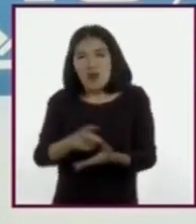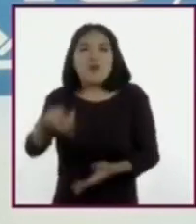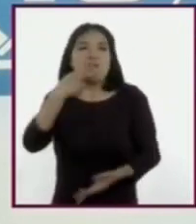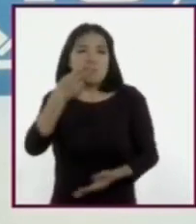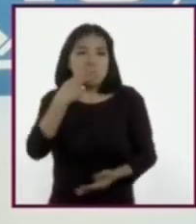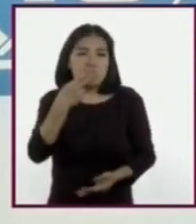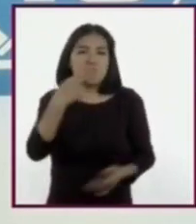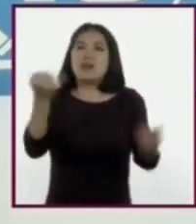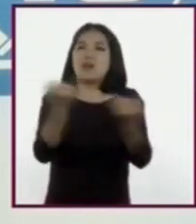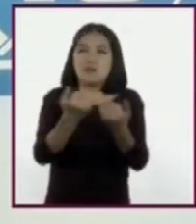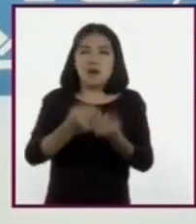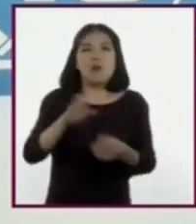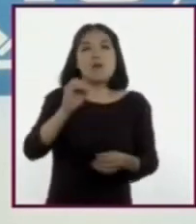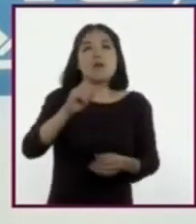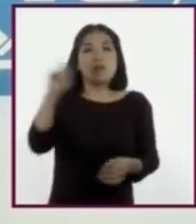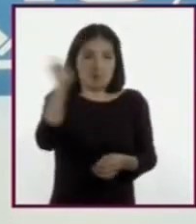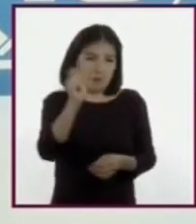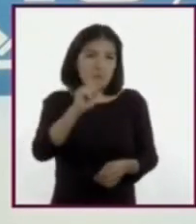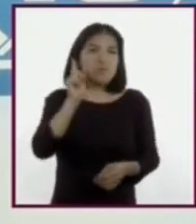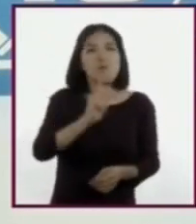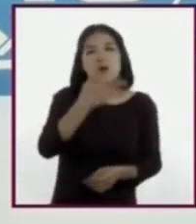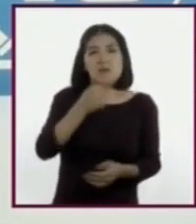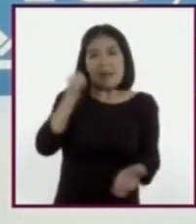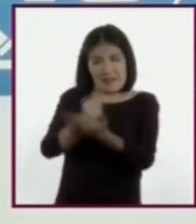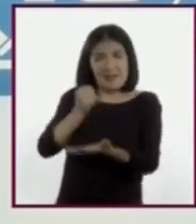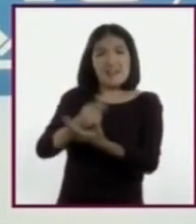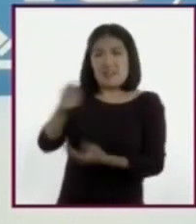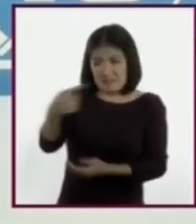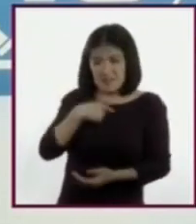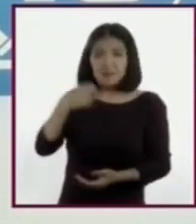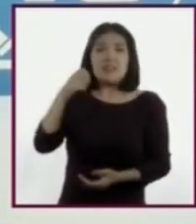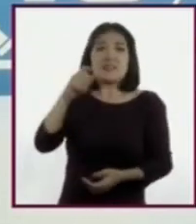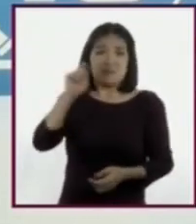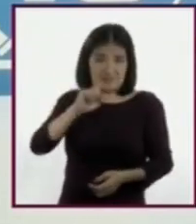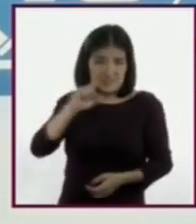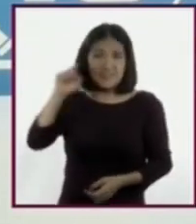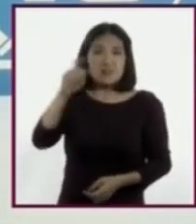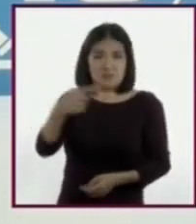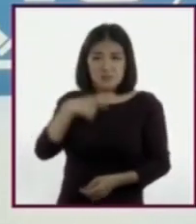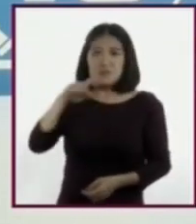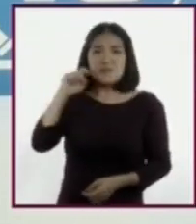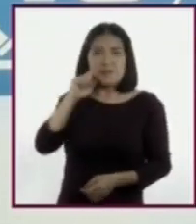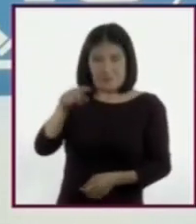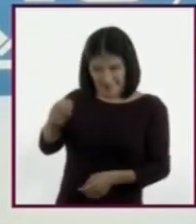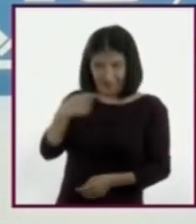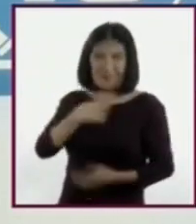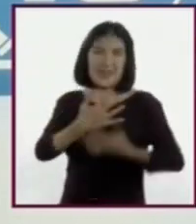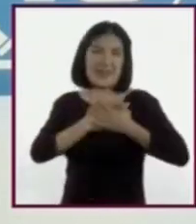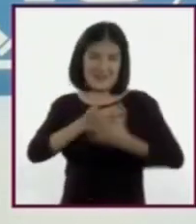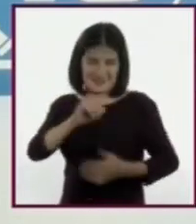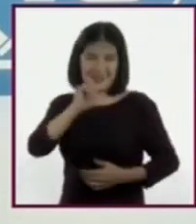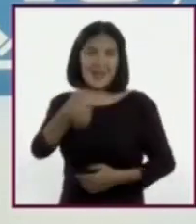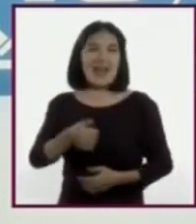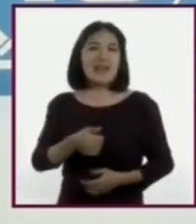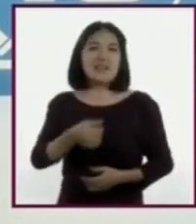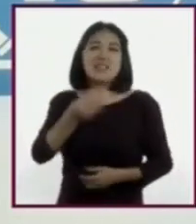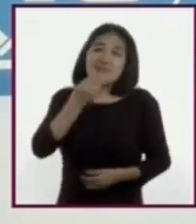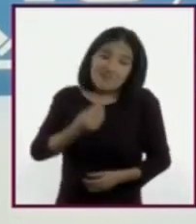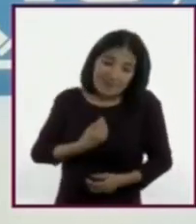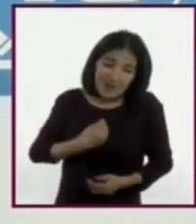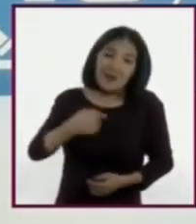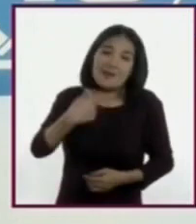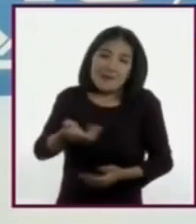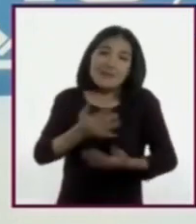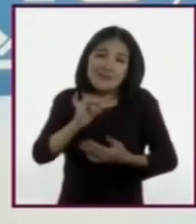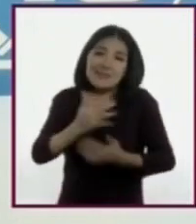ejerce el novio o la novia cuando temen que los deje de querer si no acceden. La famosa prueba de amor. Digamos que